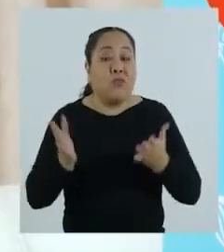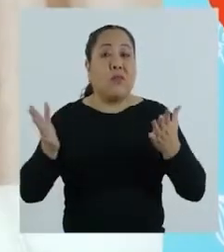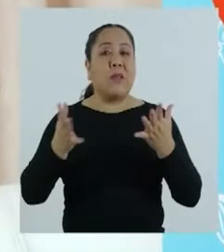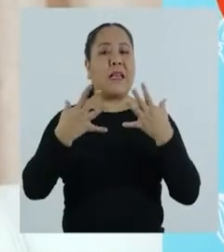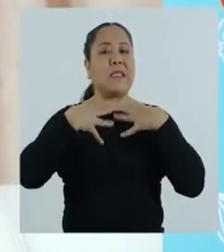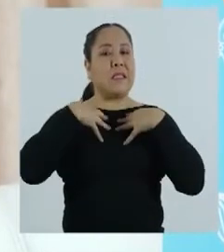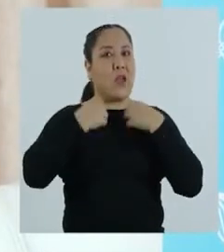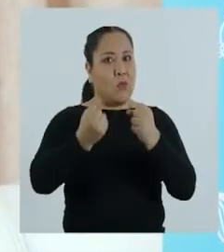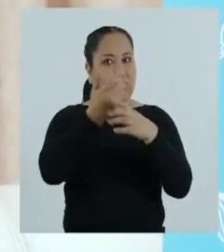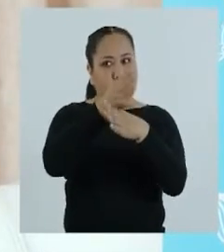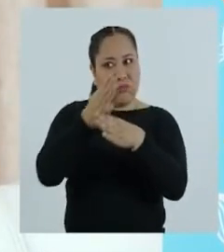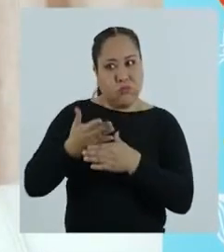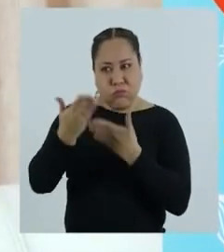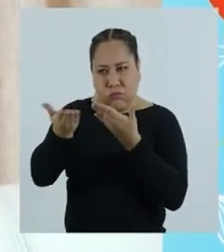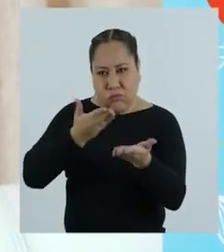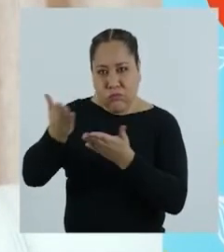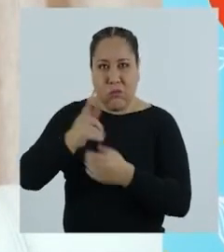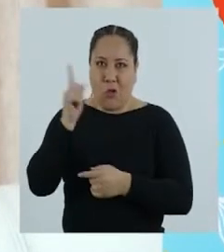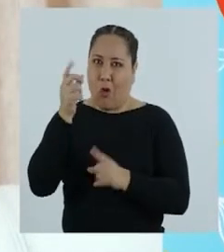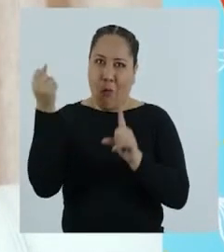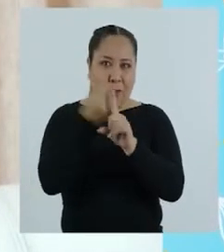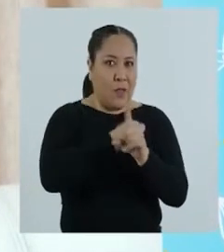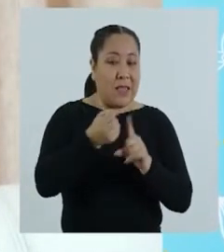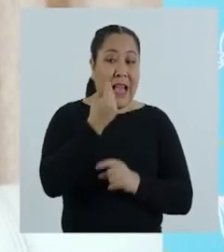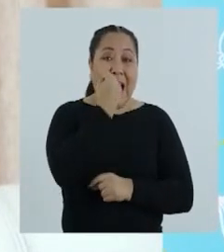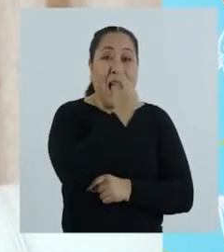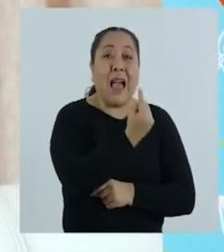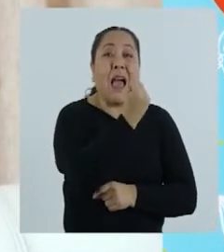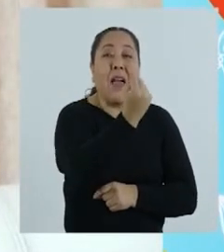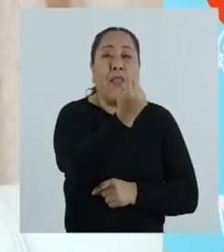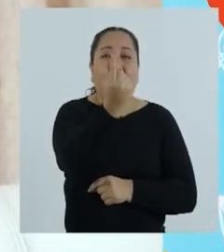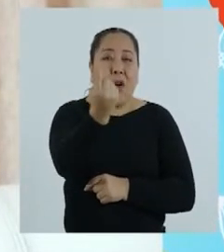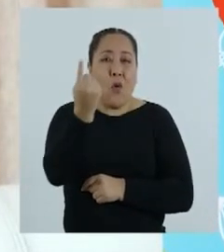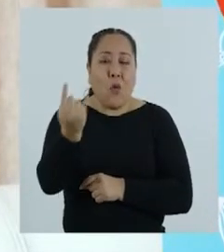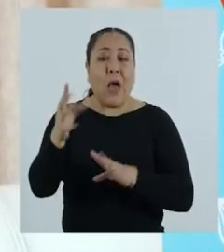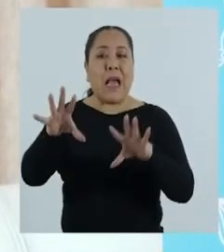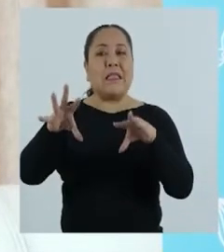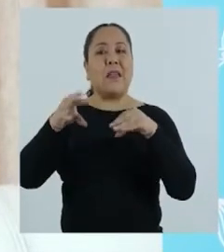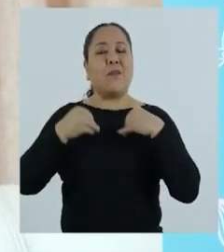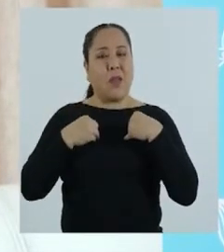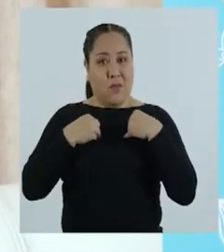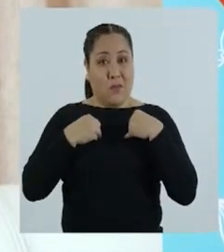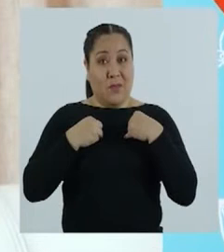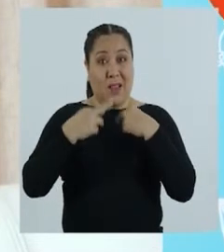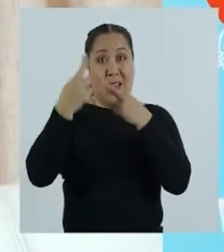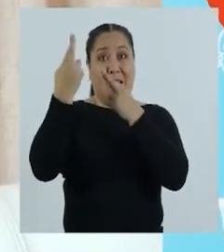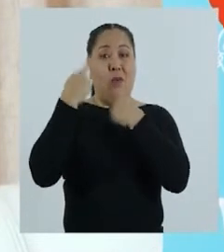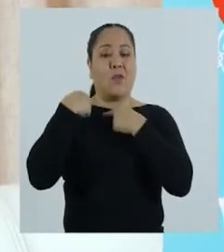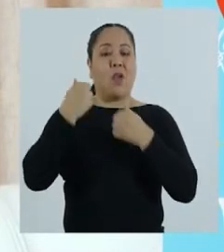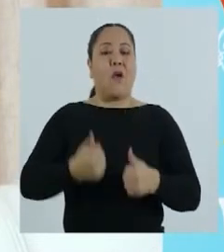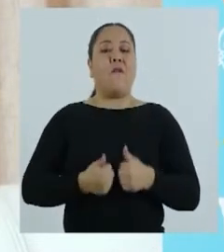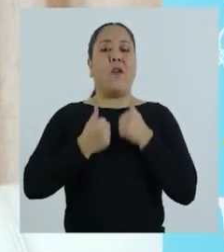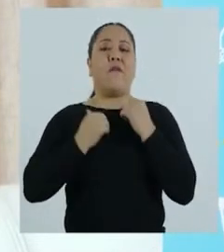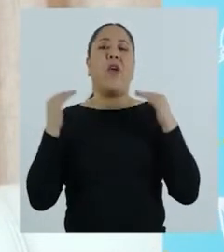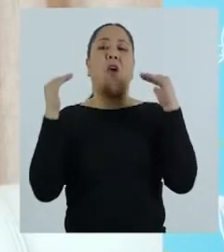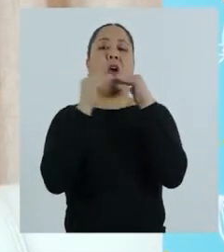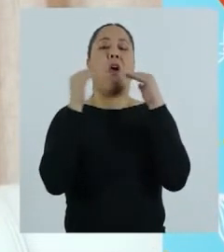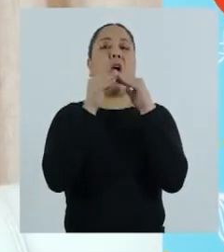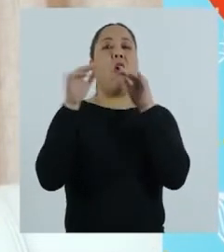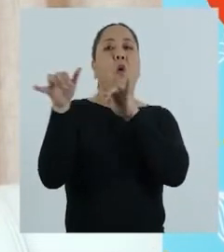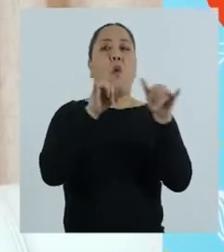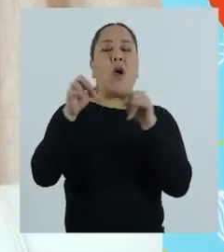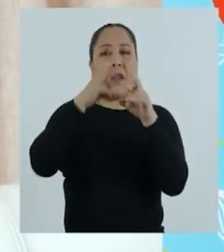Podemos promover una convivencia saludable y sin violencia si cada una y uno de nosotros asumimos el compromiso